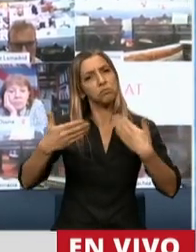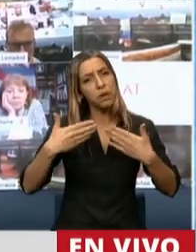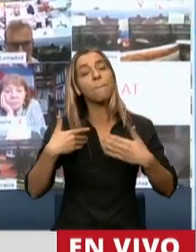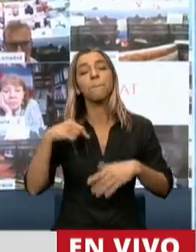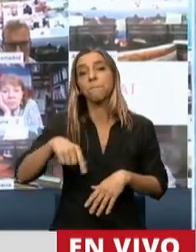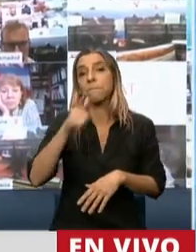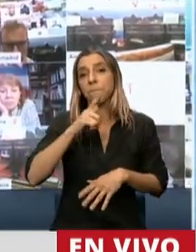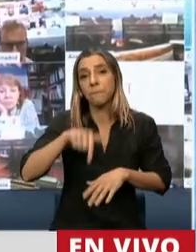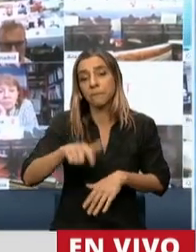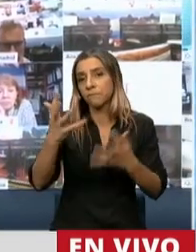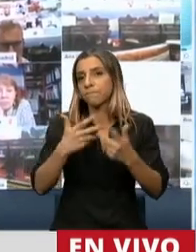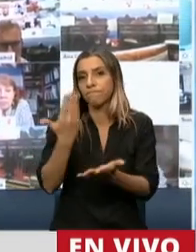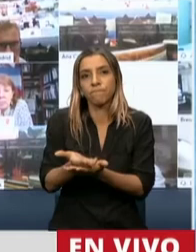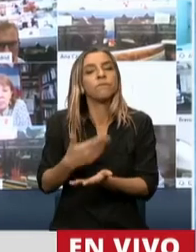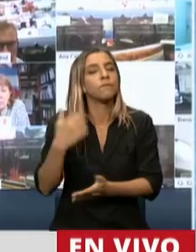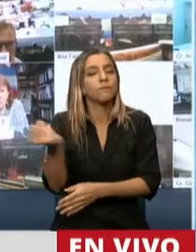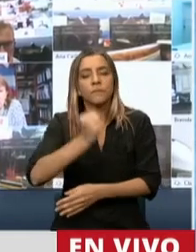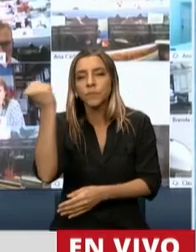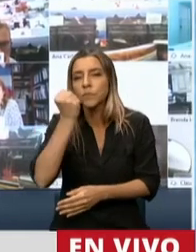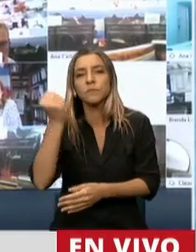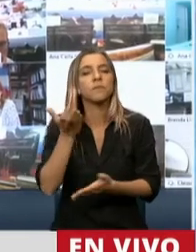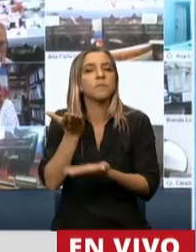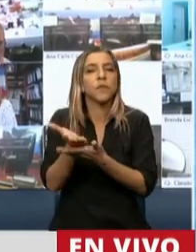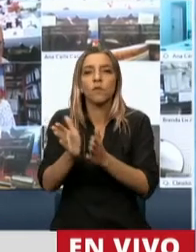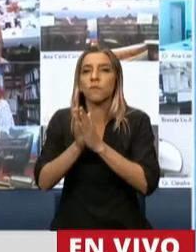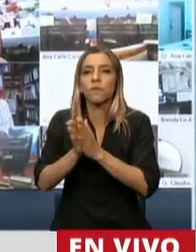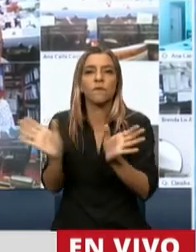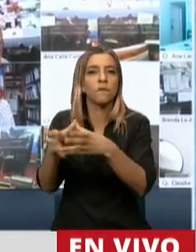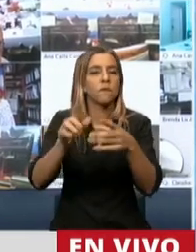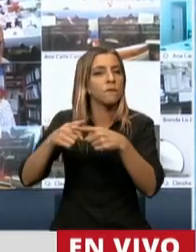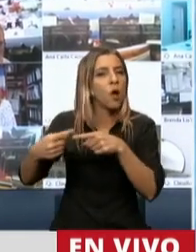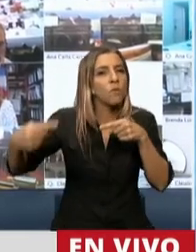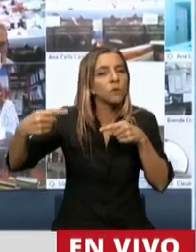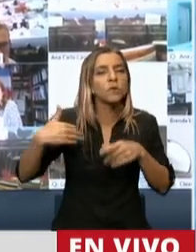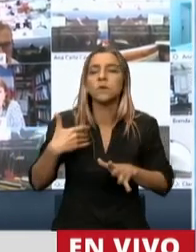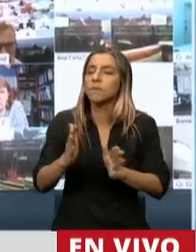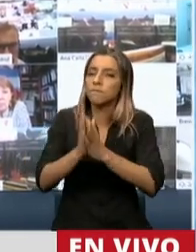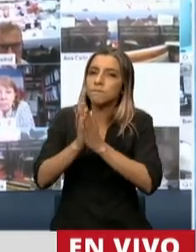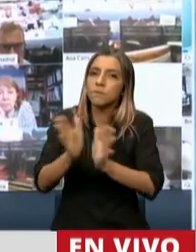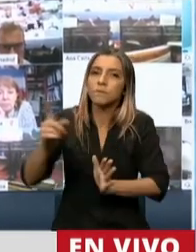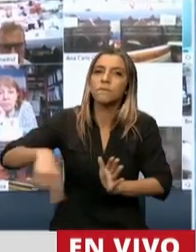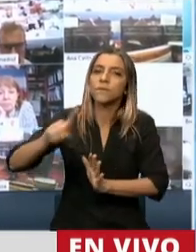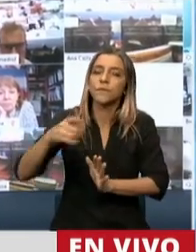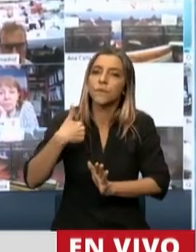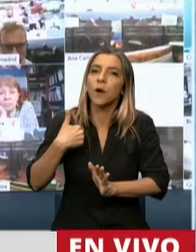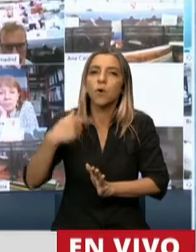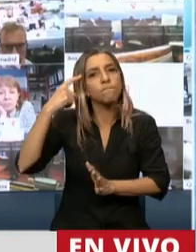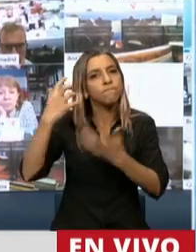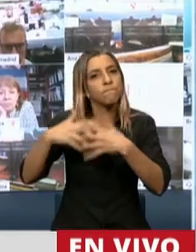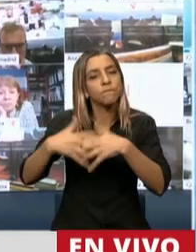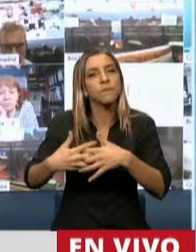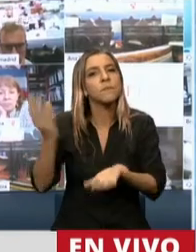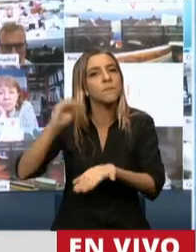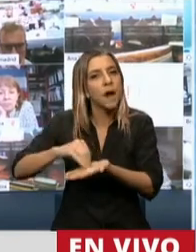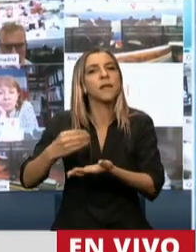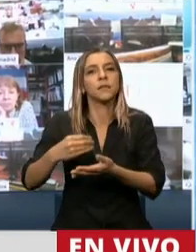proyecto tan importante como este, yo le pido a la oposición que reconsidere la posición que expresaron en la comisión